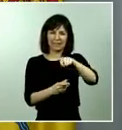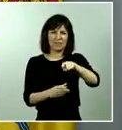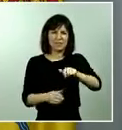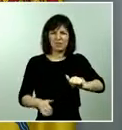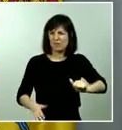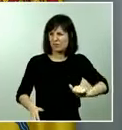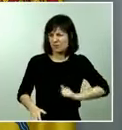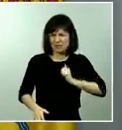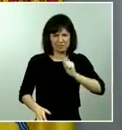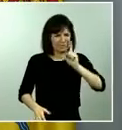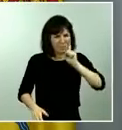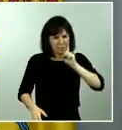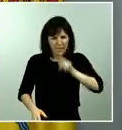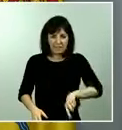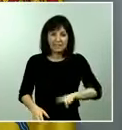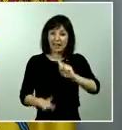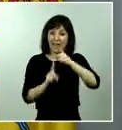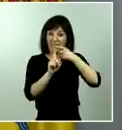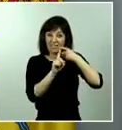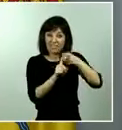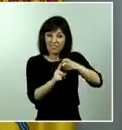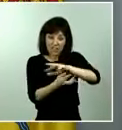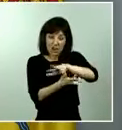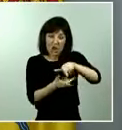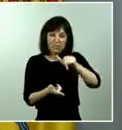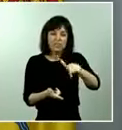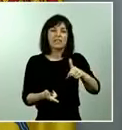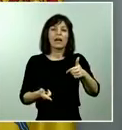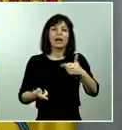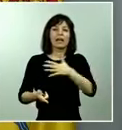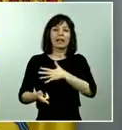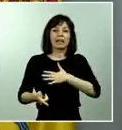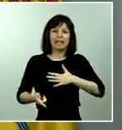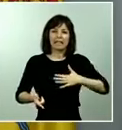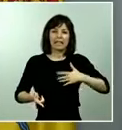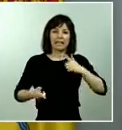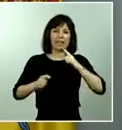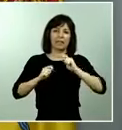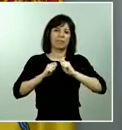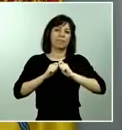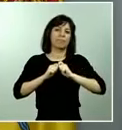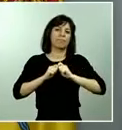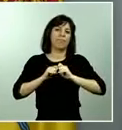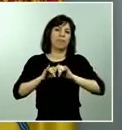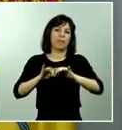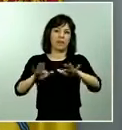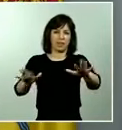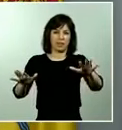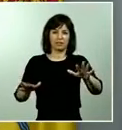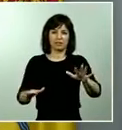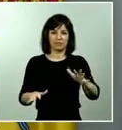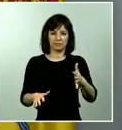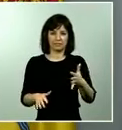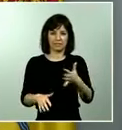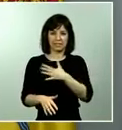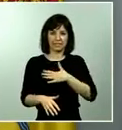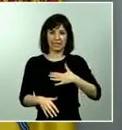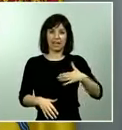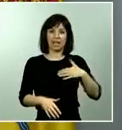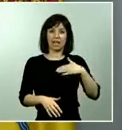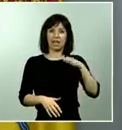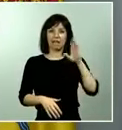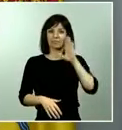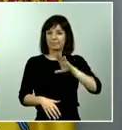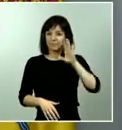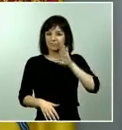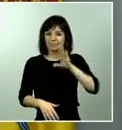su voluntad no es otra que la de comisión de un hecho delictivo bien la comisión de un hecho delictivo bien causar